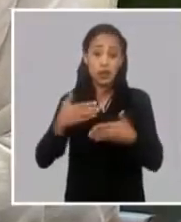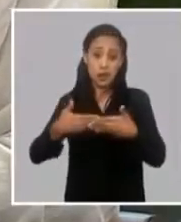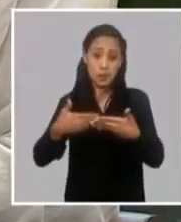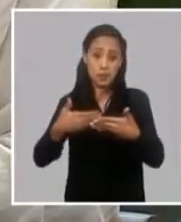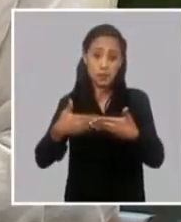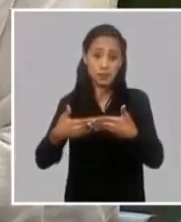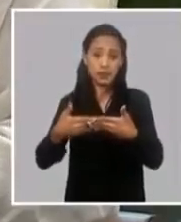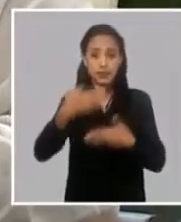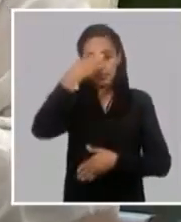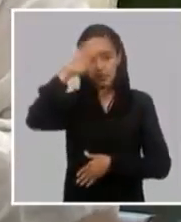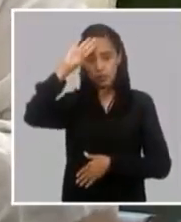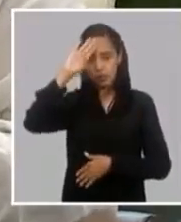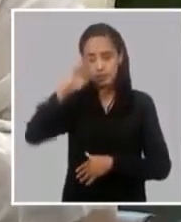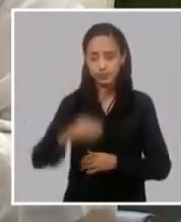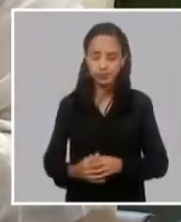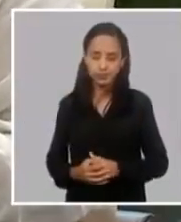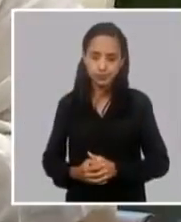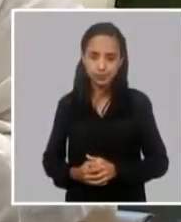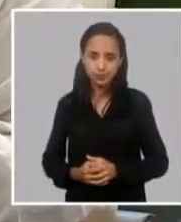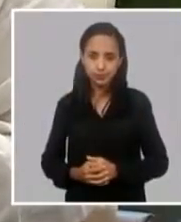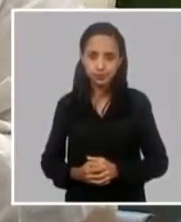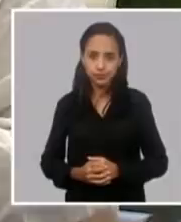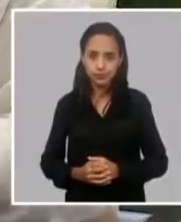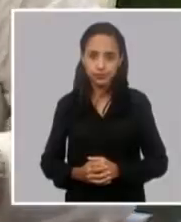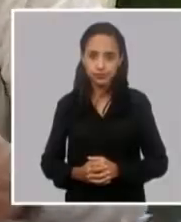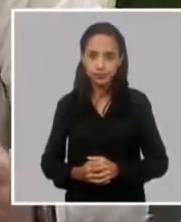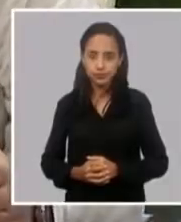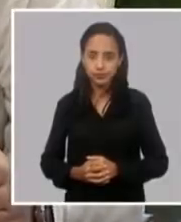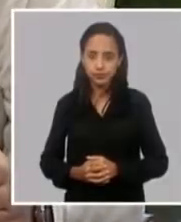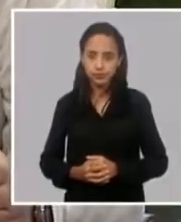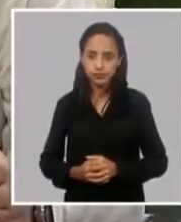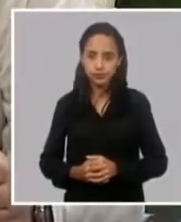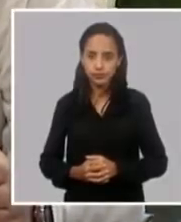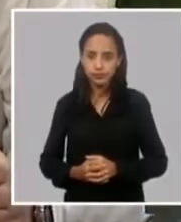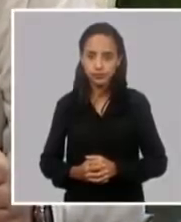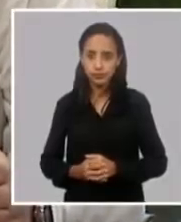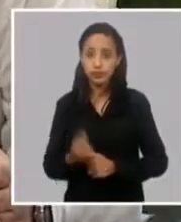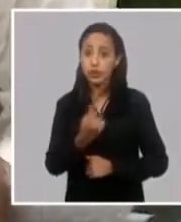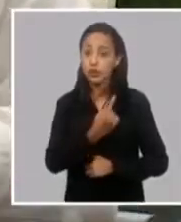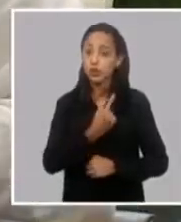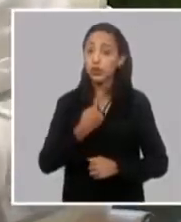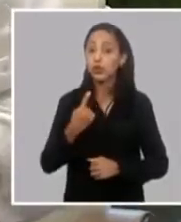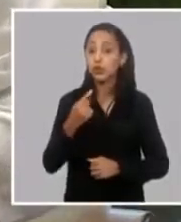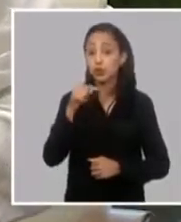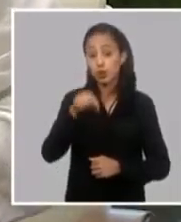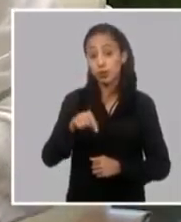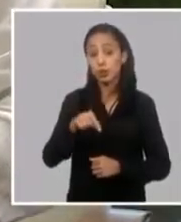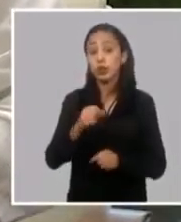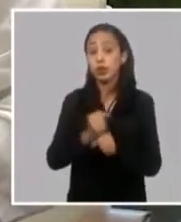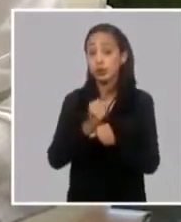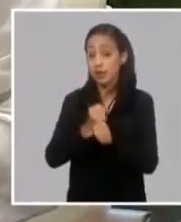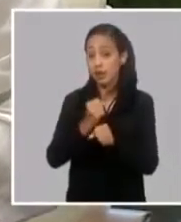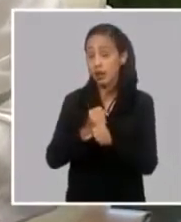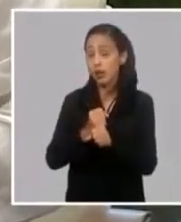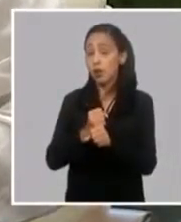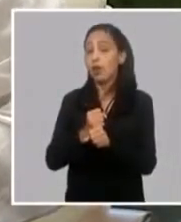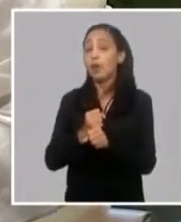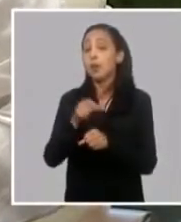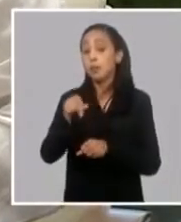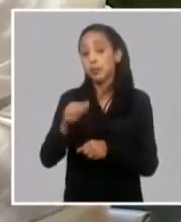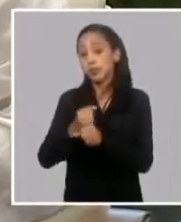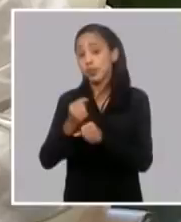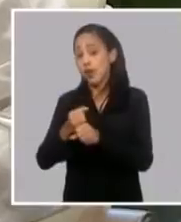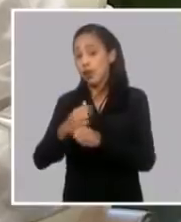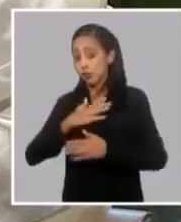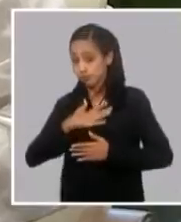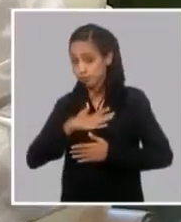que incluso cuando nosotros hemos estado hablando del perfeccionamiento de empleación del trabajo en el sector no estatal una de las cosas que siempre